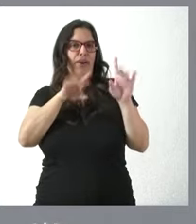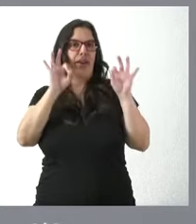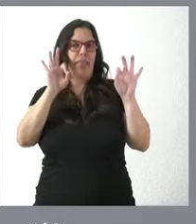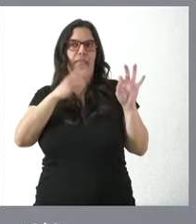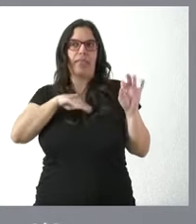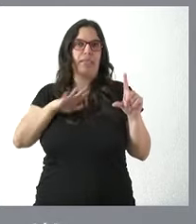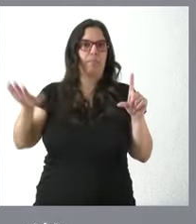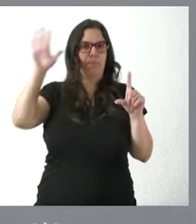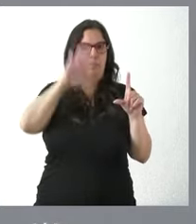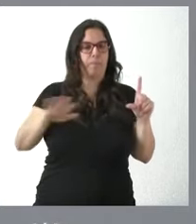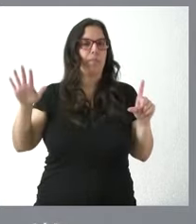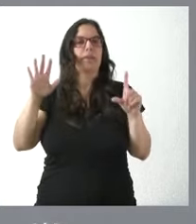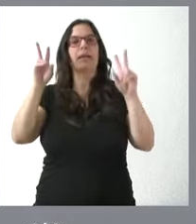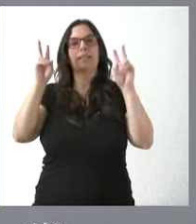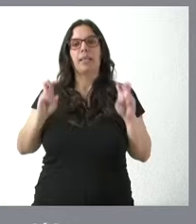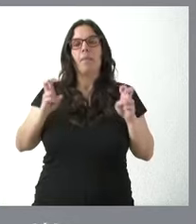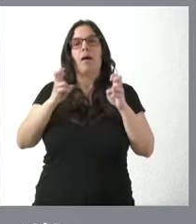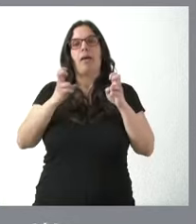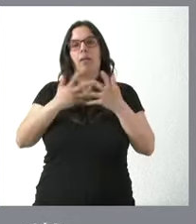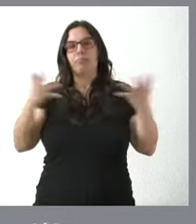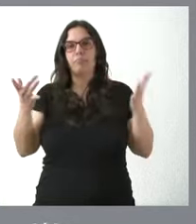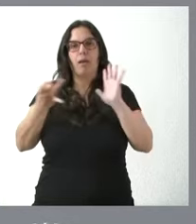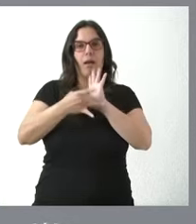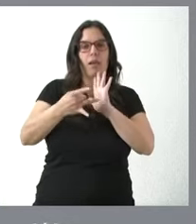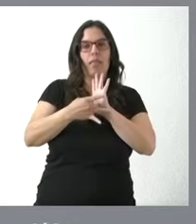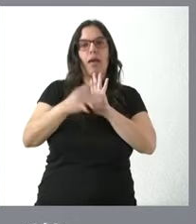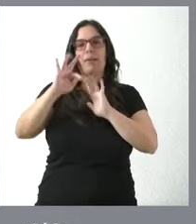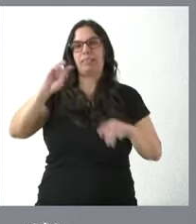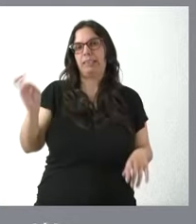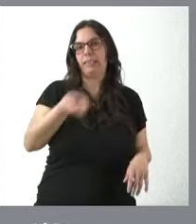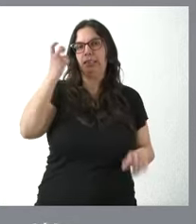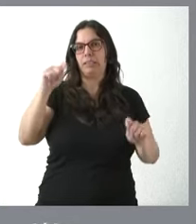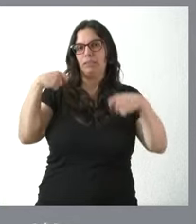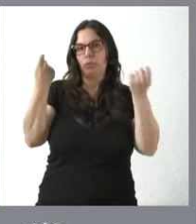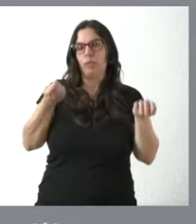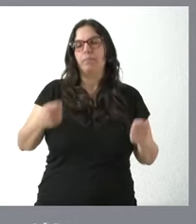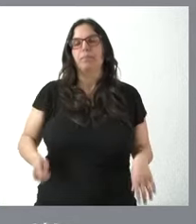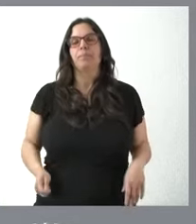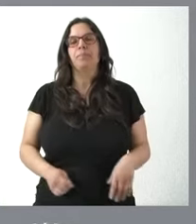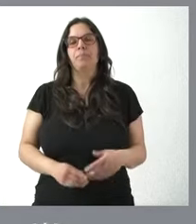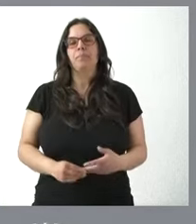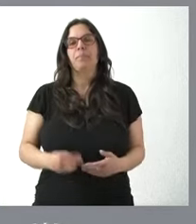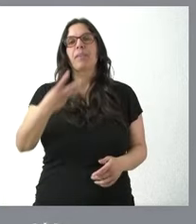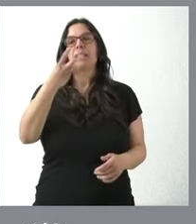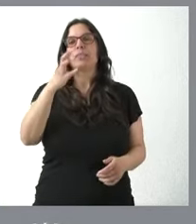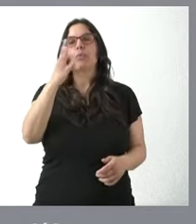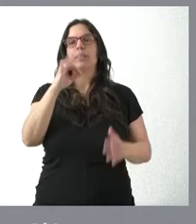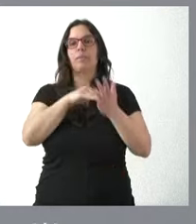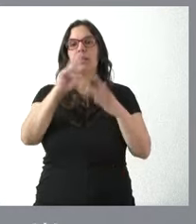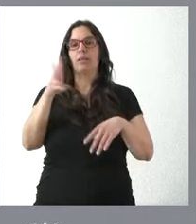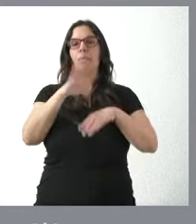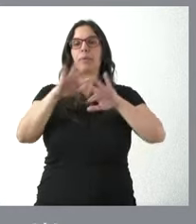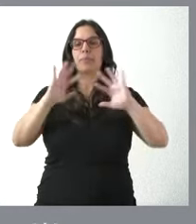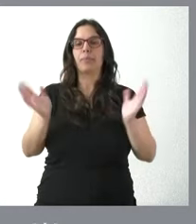contexto nacional en términos de volumen, calidad y diversidad de nuestros espacios naturales. 340.000 euros para